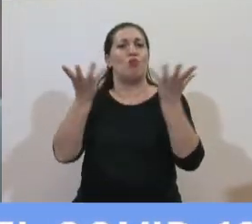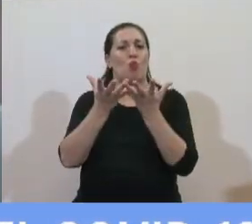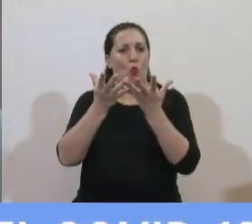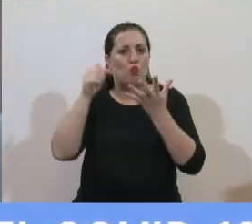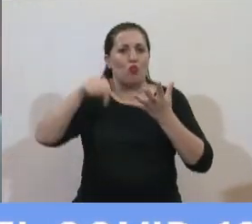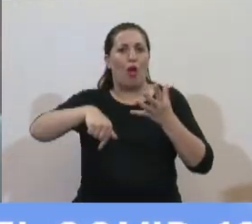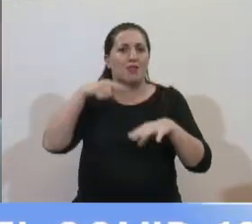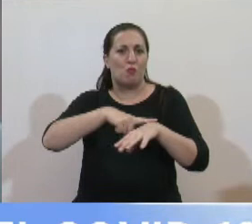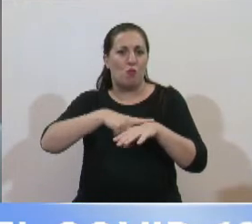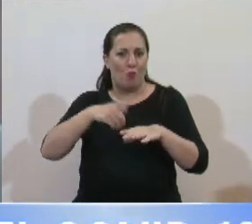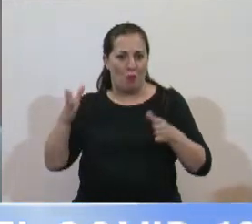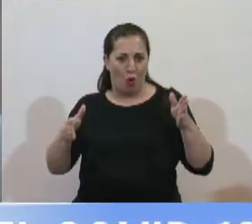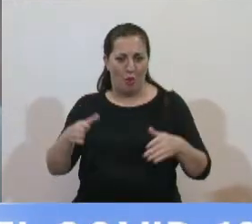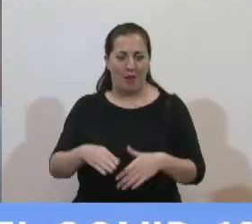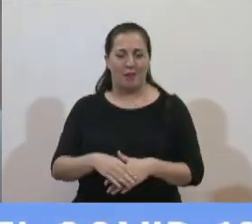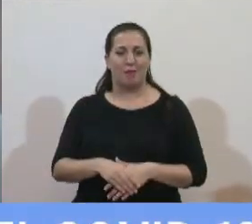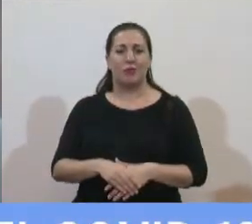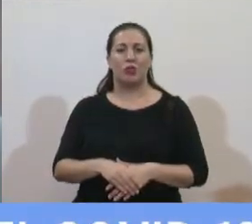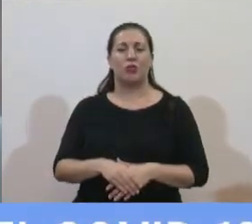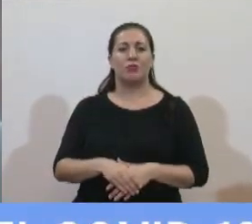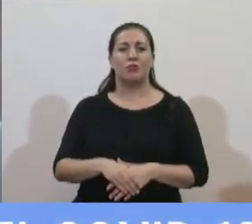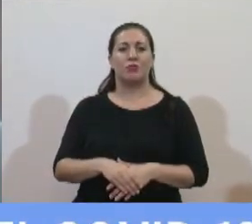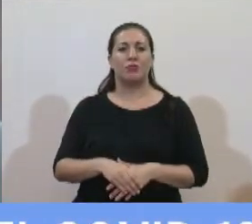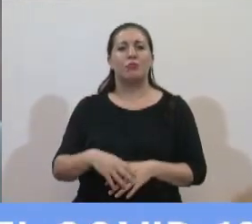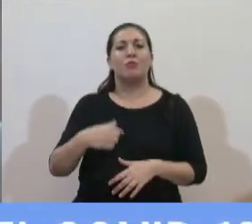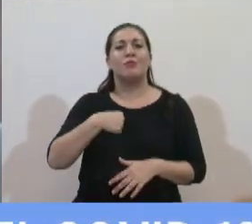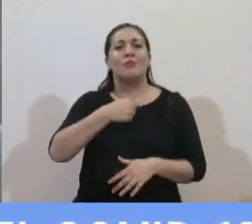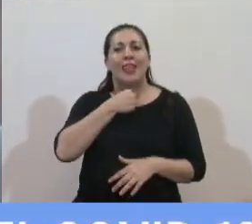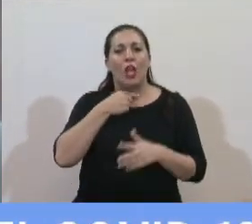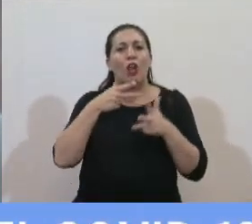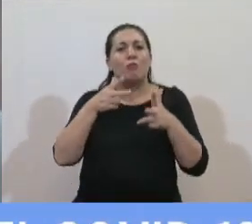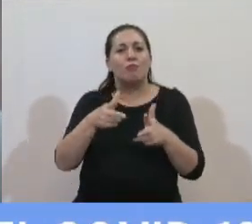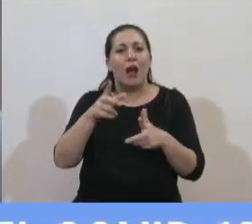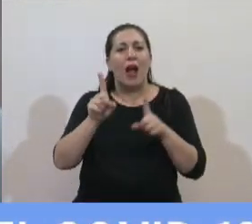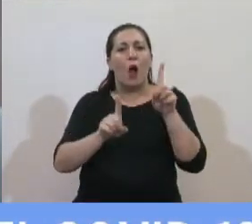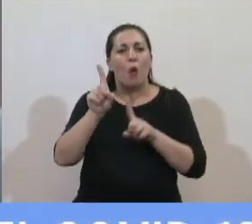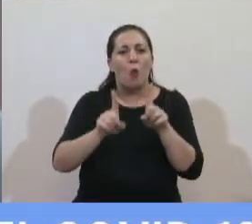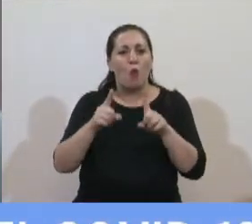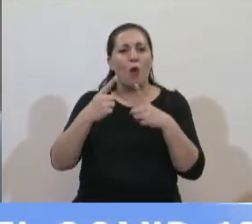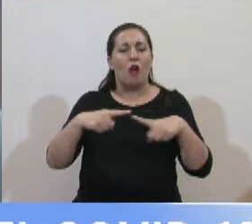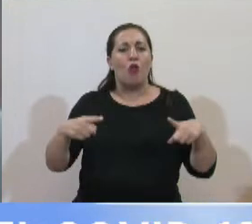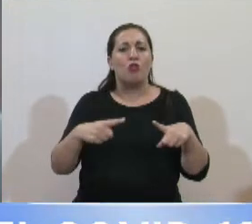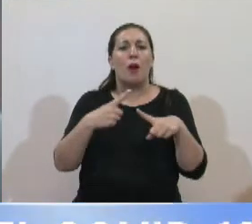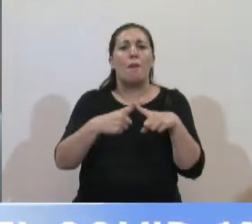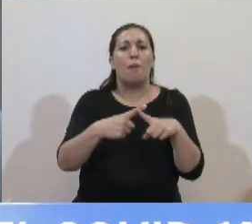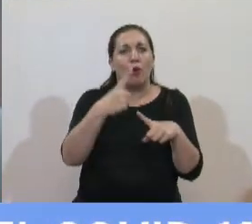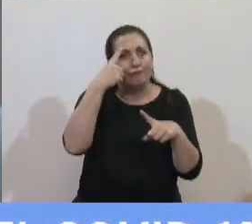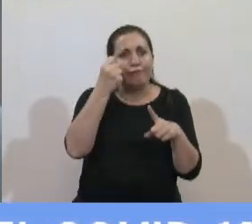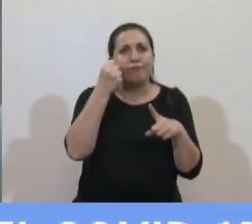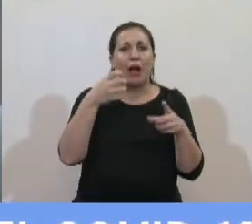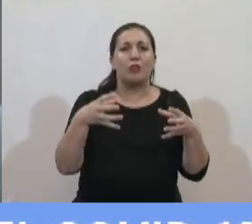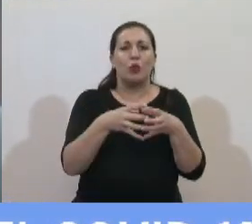transitando y me quiero detener en algunos aspectos donde las diferencias partidarias prácticamente